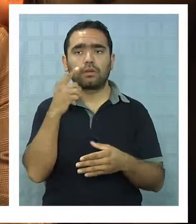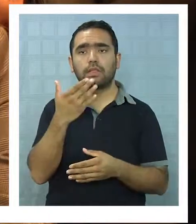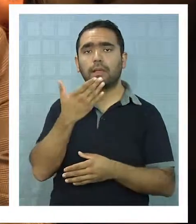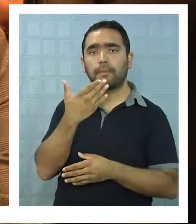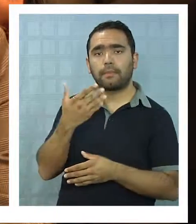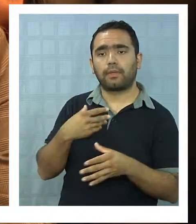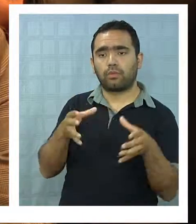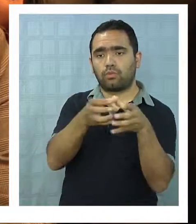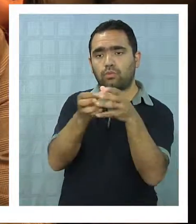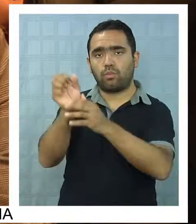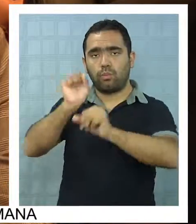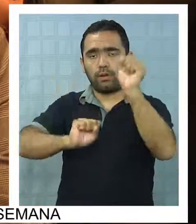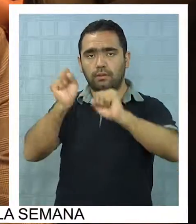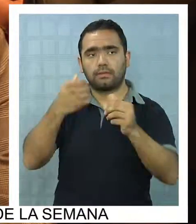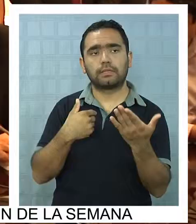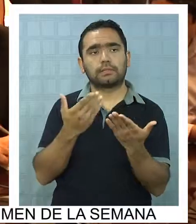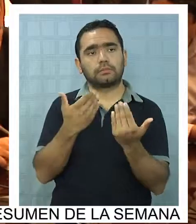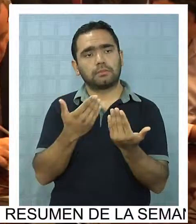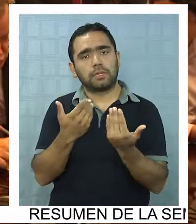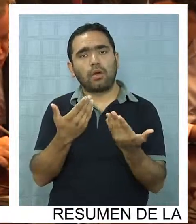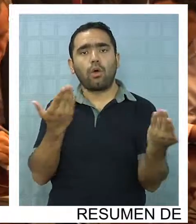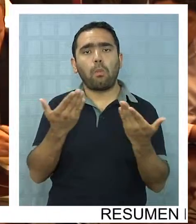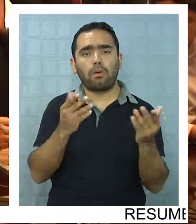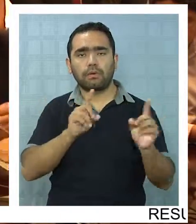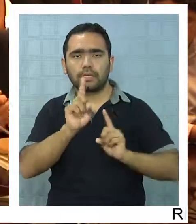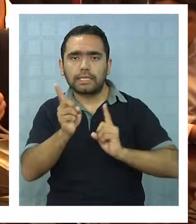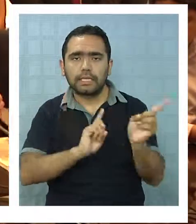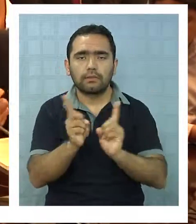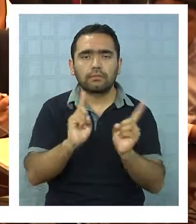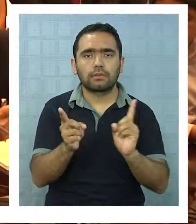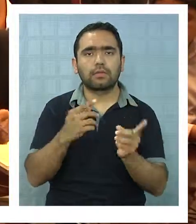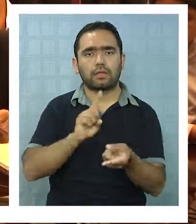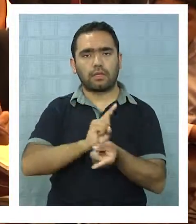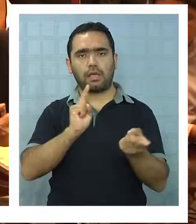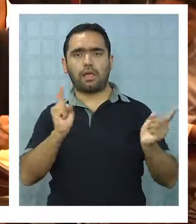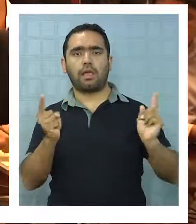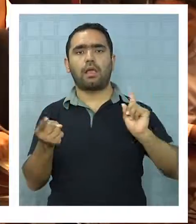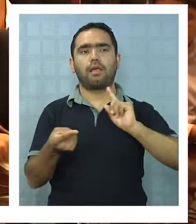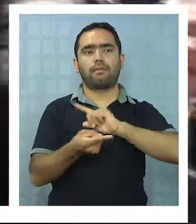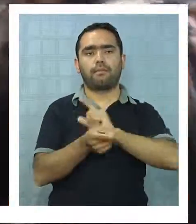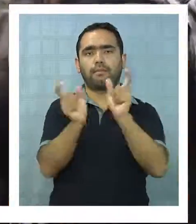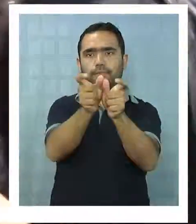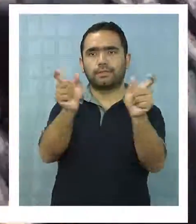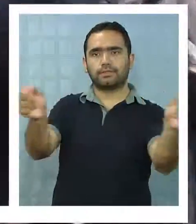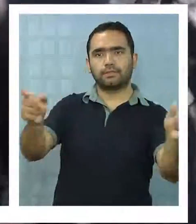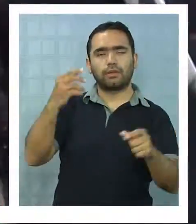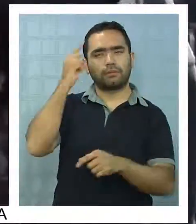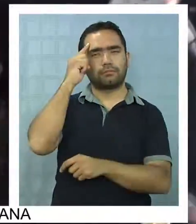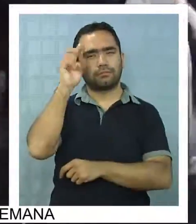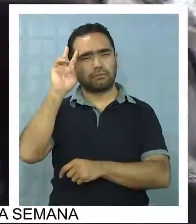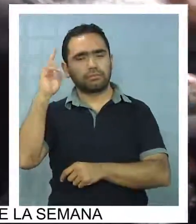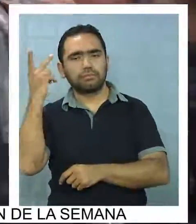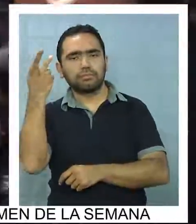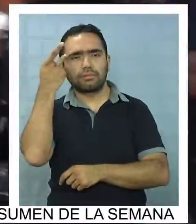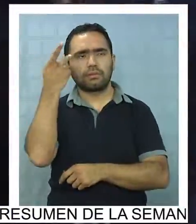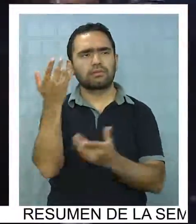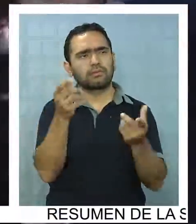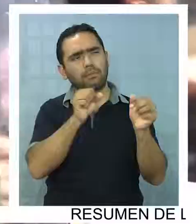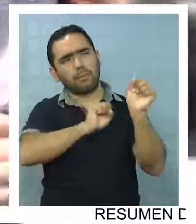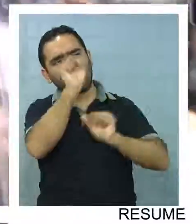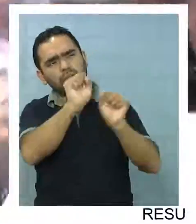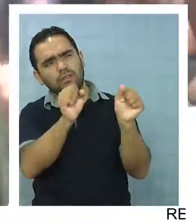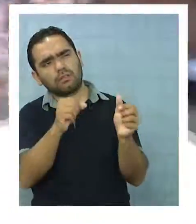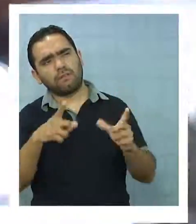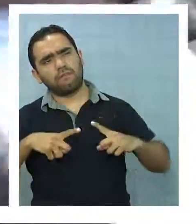Habrá que esperar para ver cómo se dan las gestiones que logren cambiar la percepción de la ciudadanía con respecto a un flojo desempeño